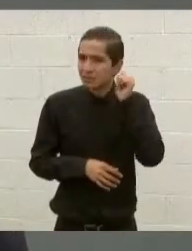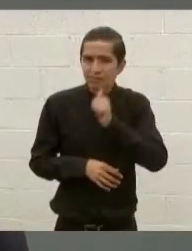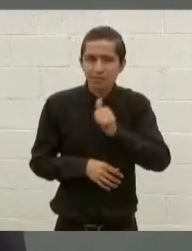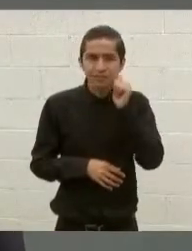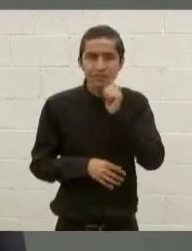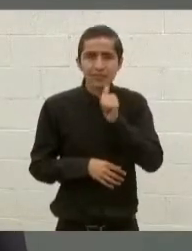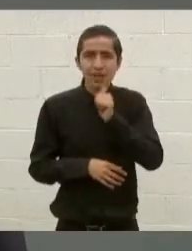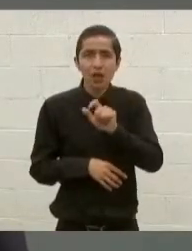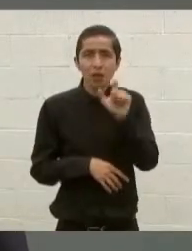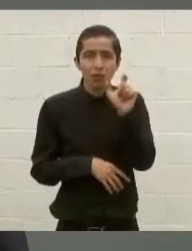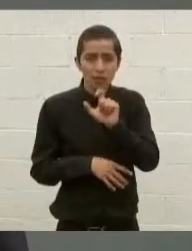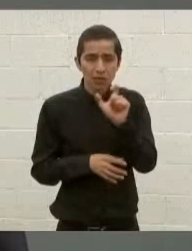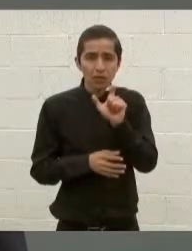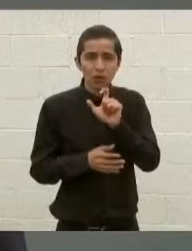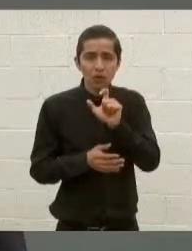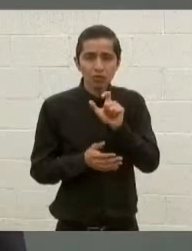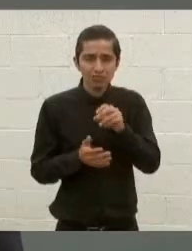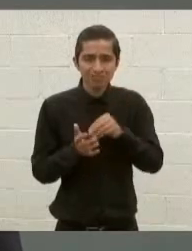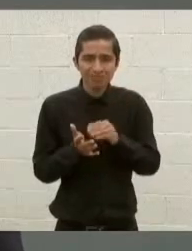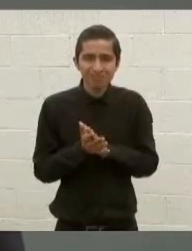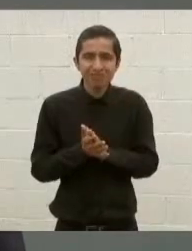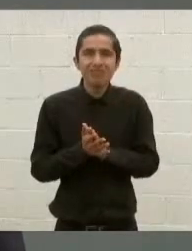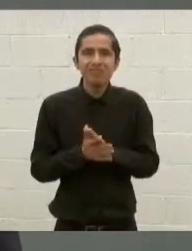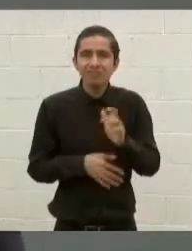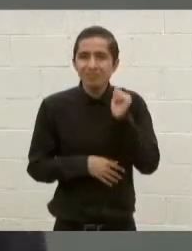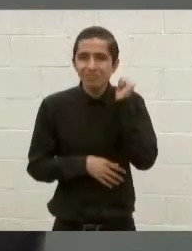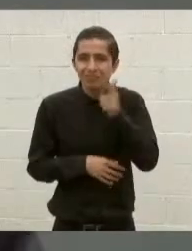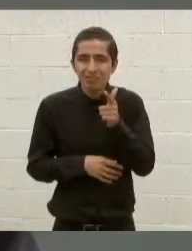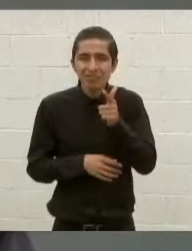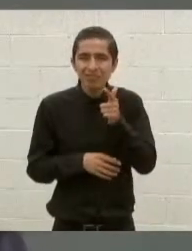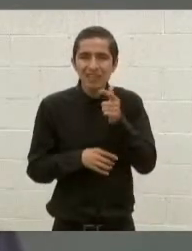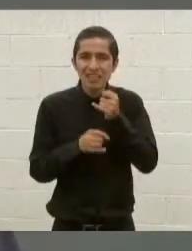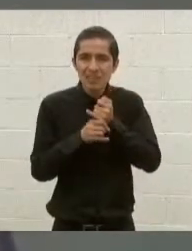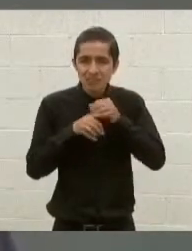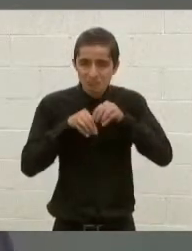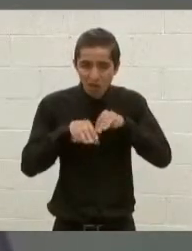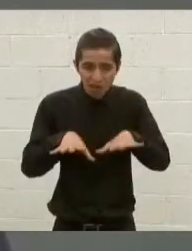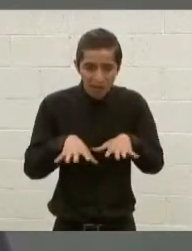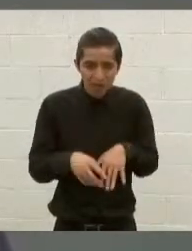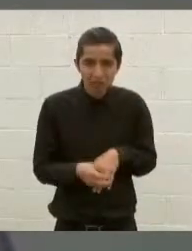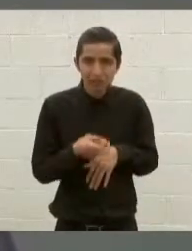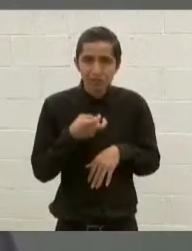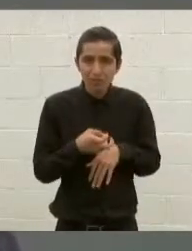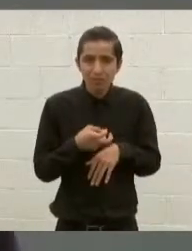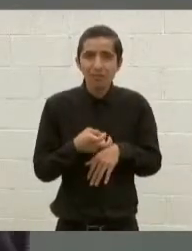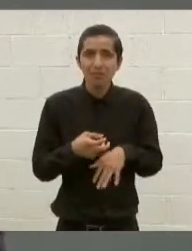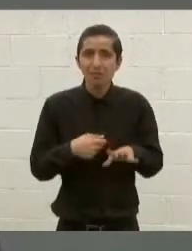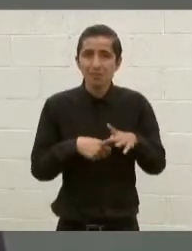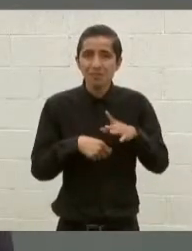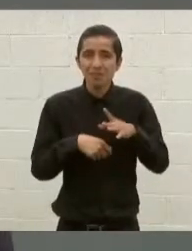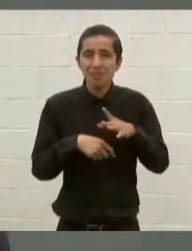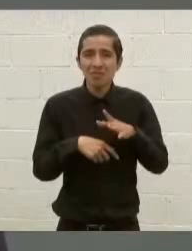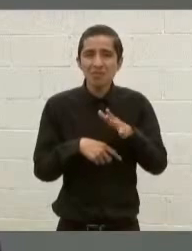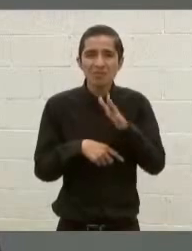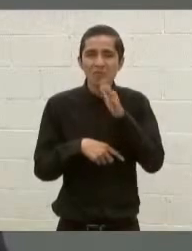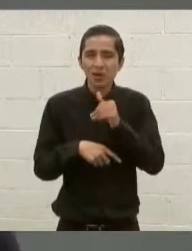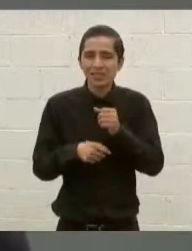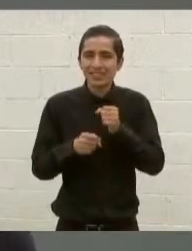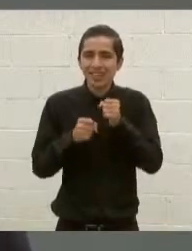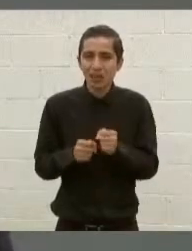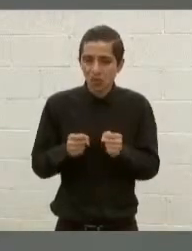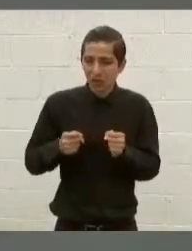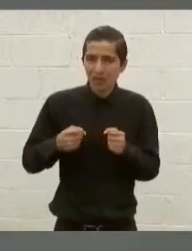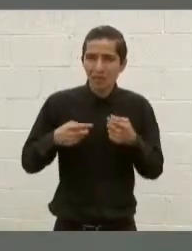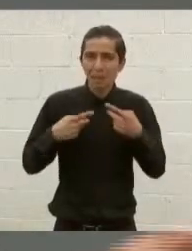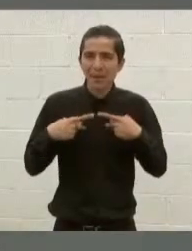que se registra alguna información que ponga en riesgo la seguridad de algún